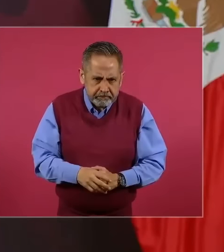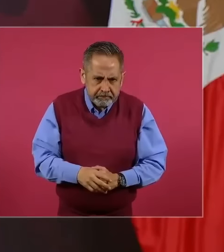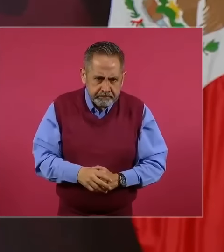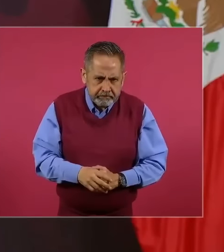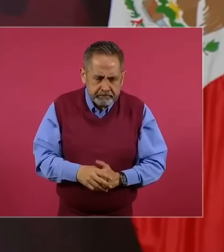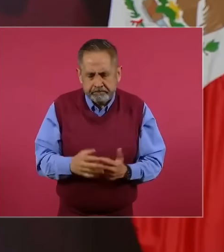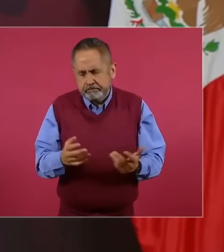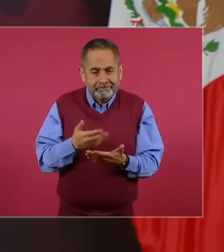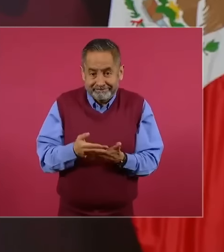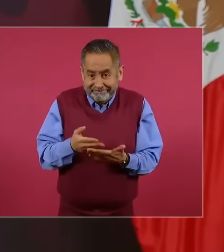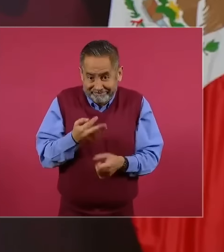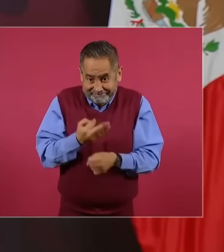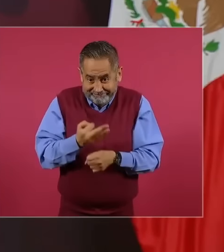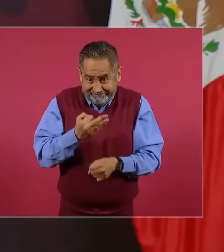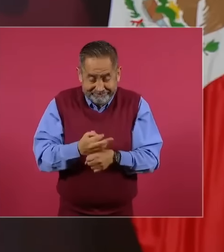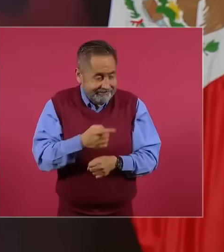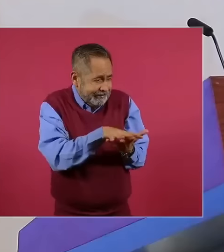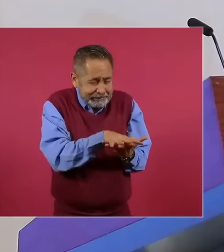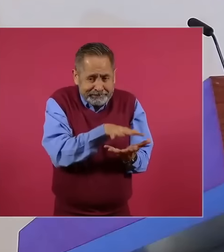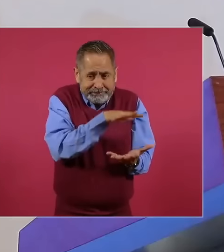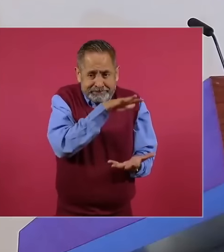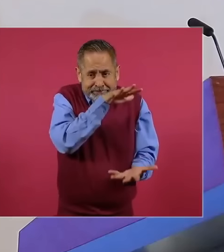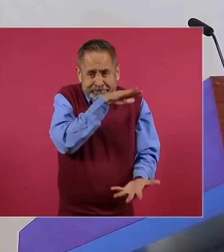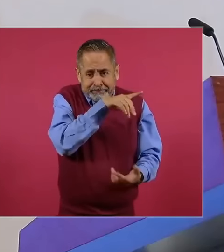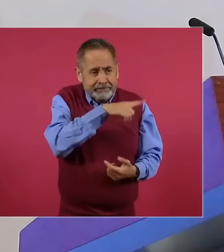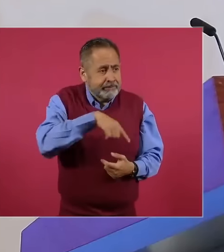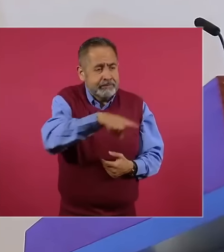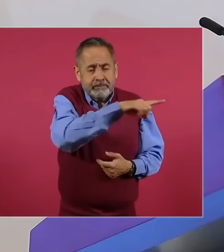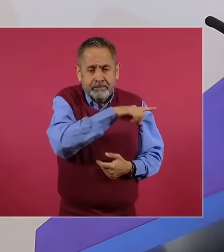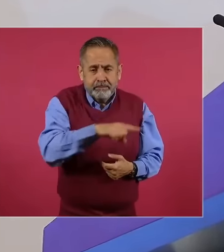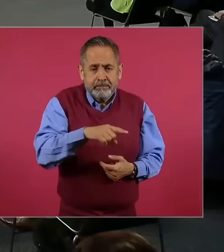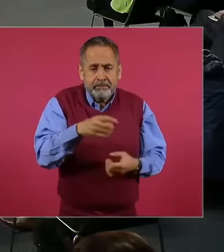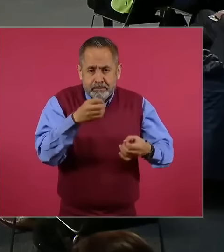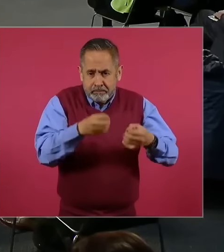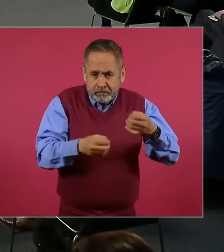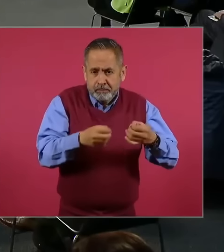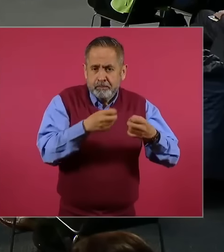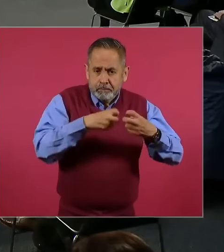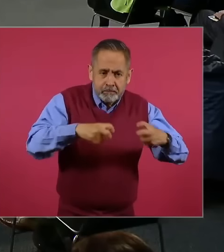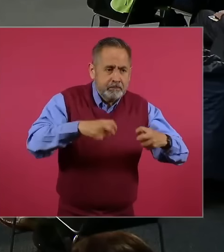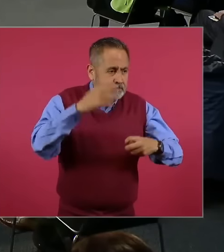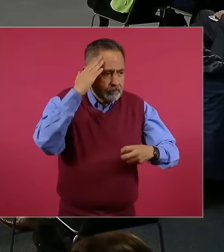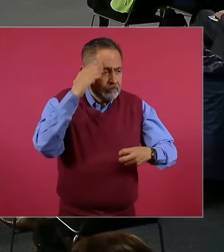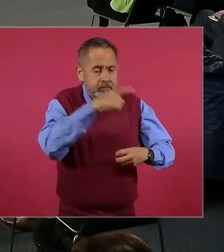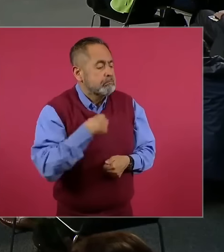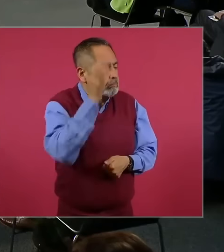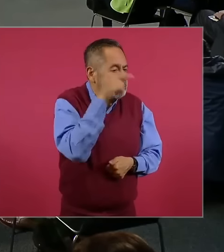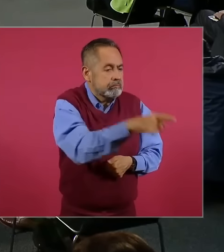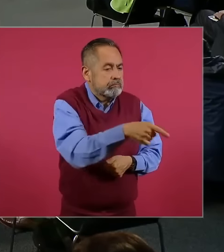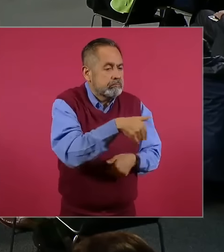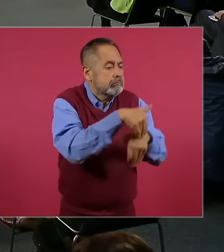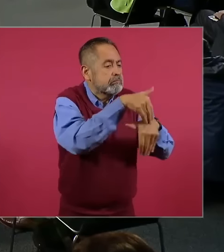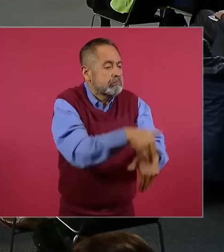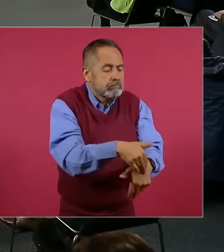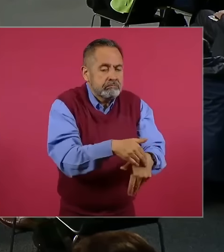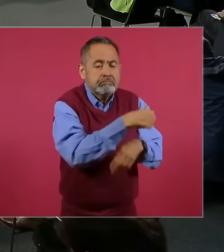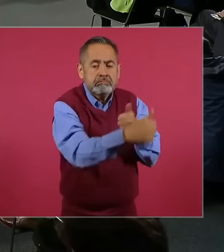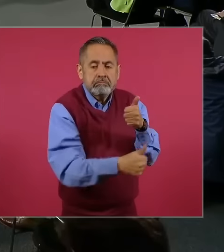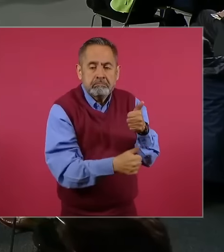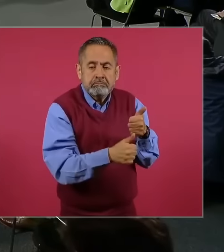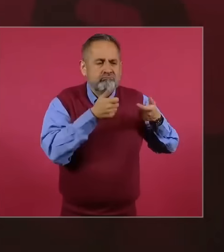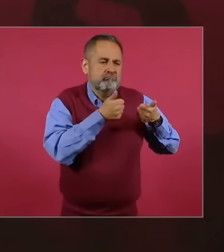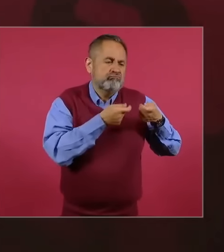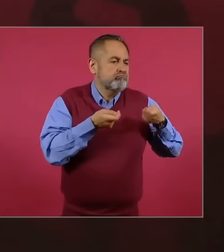Porque actualmente la mayoría de estos integrantes del Poder Judicial están al servicio, son empleados